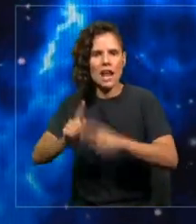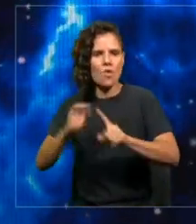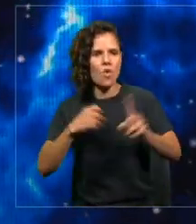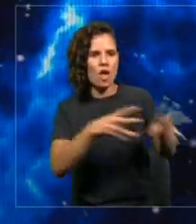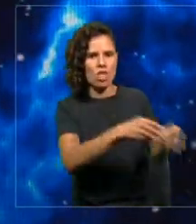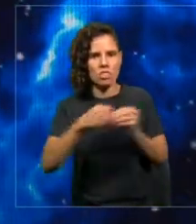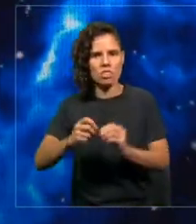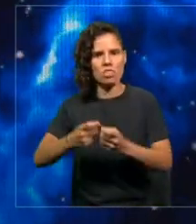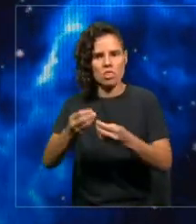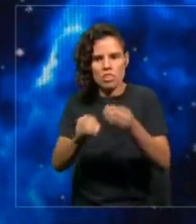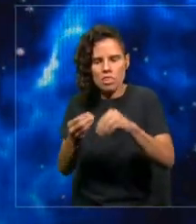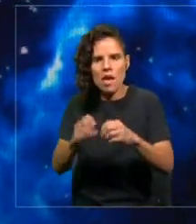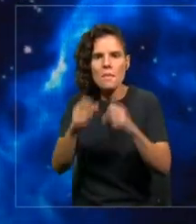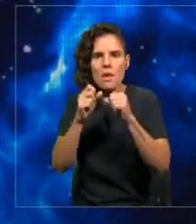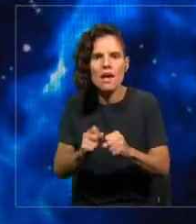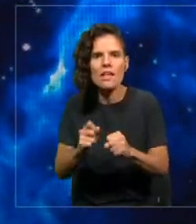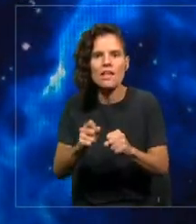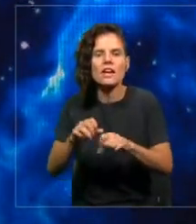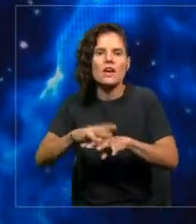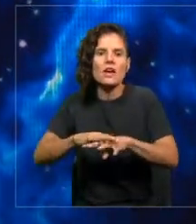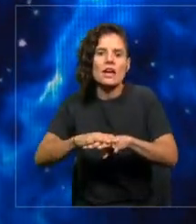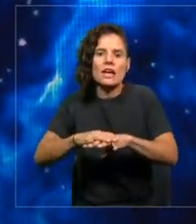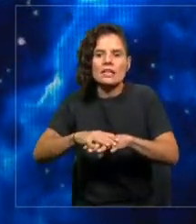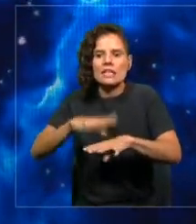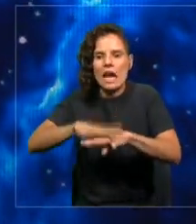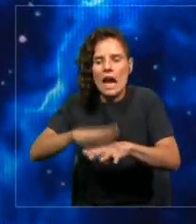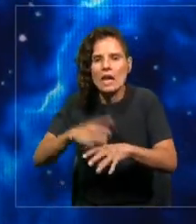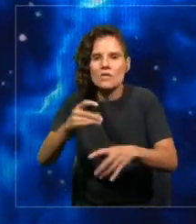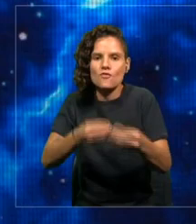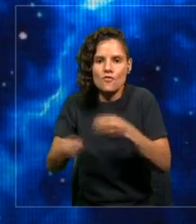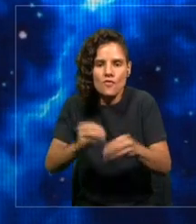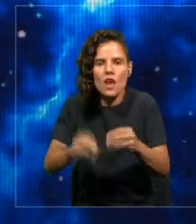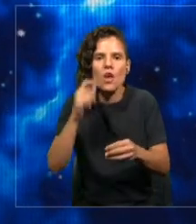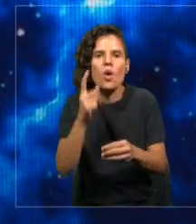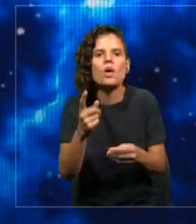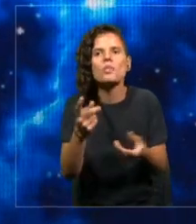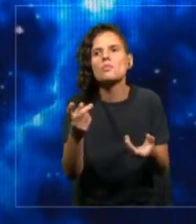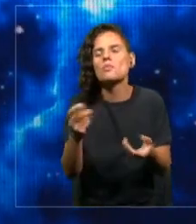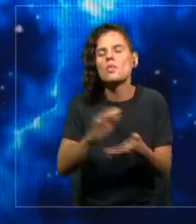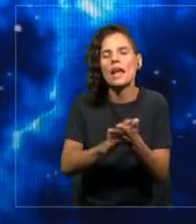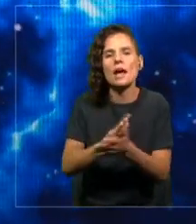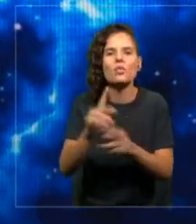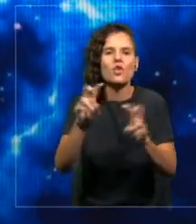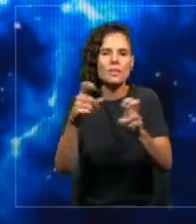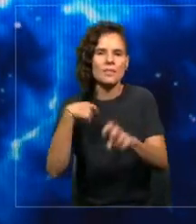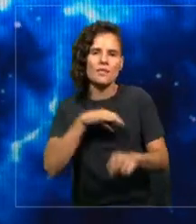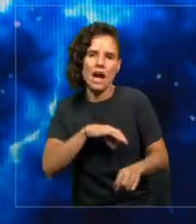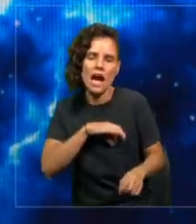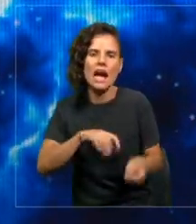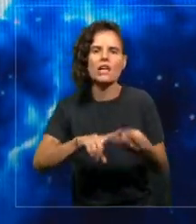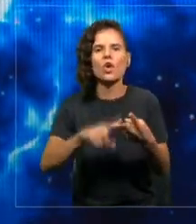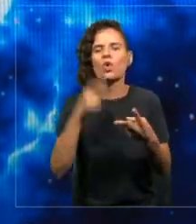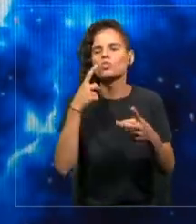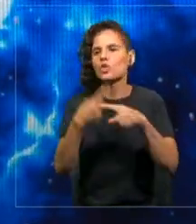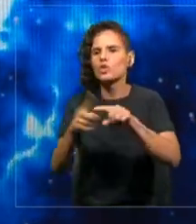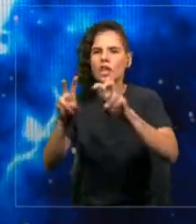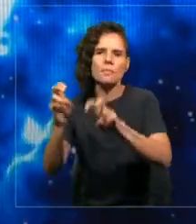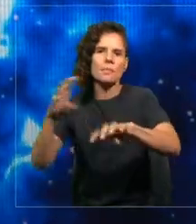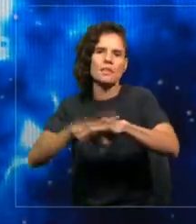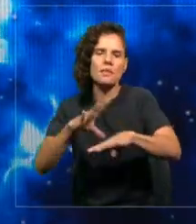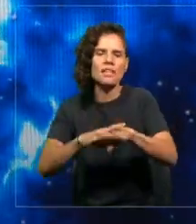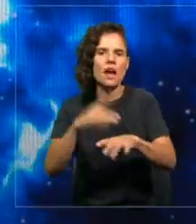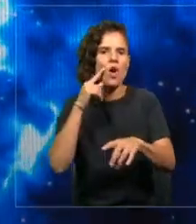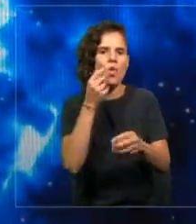calcular criptografía bancaria, derivados, ver la mejor optimización de